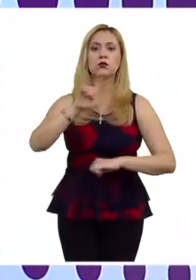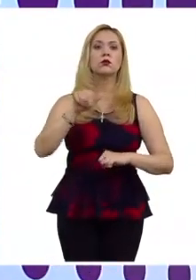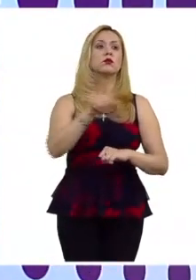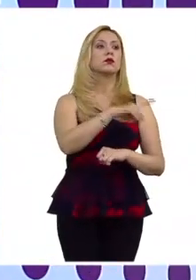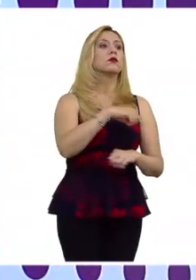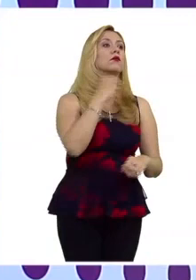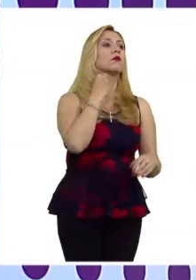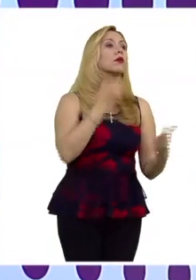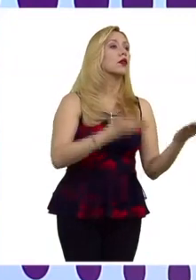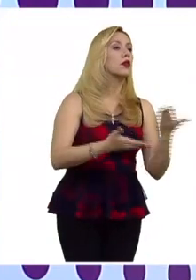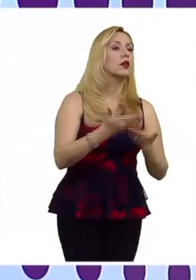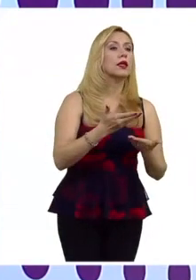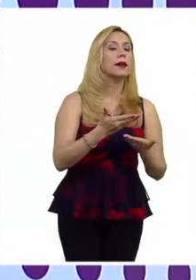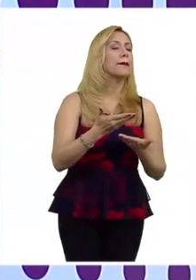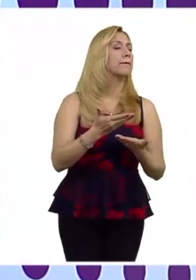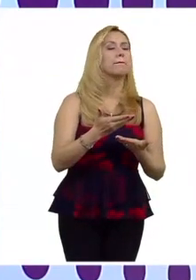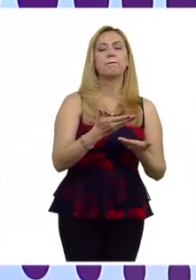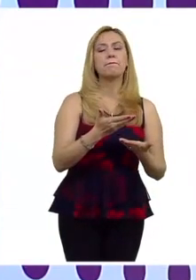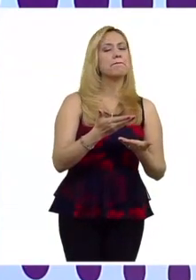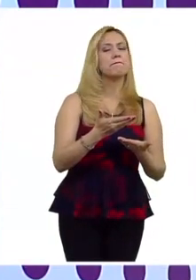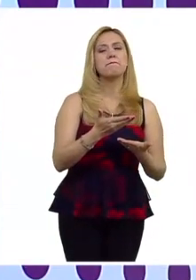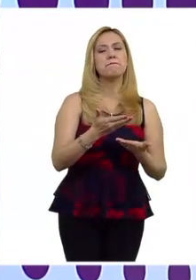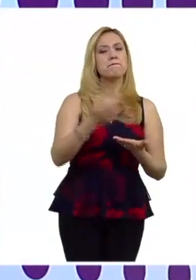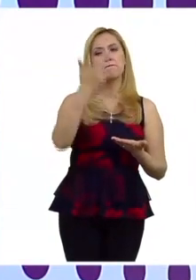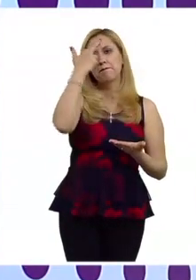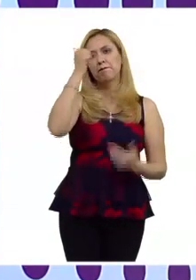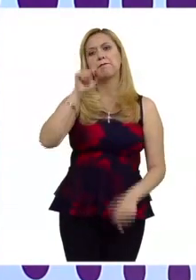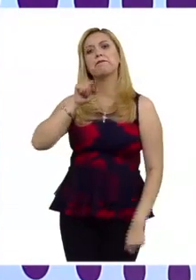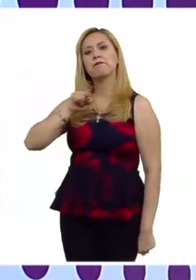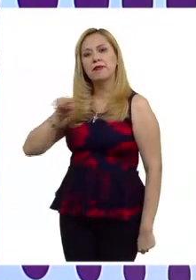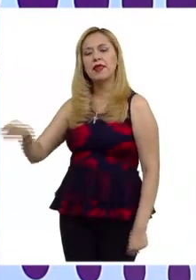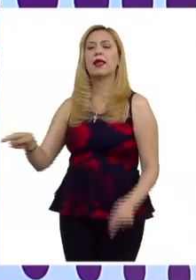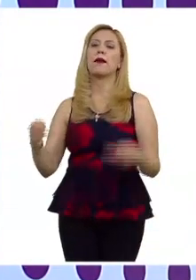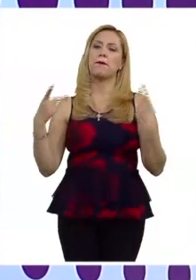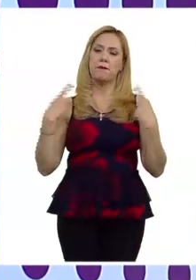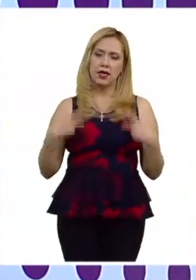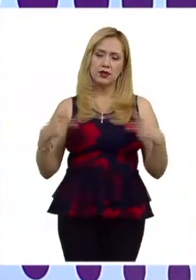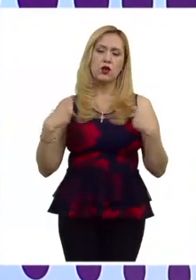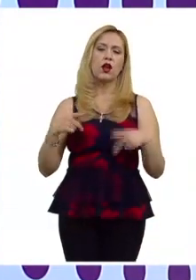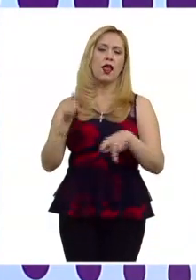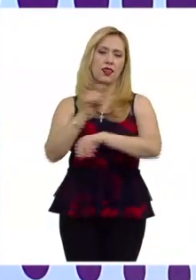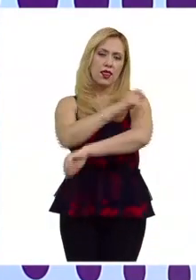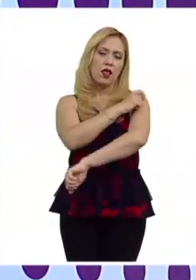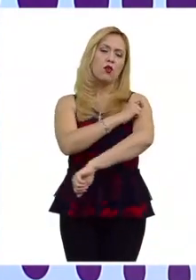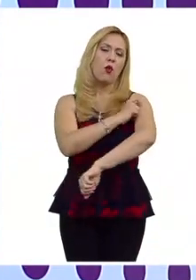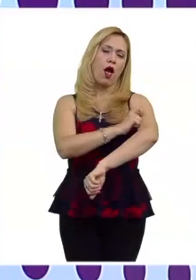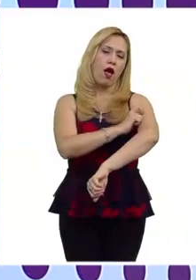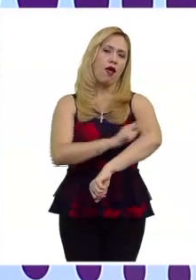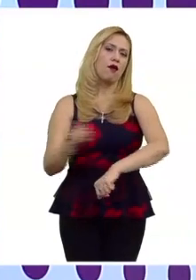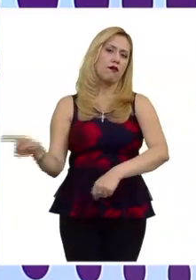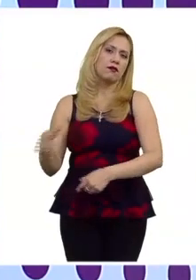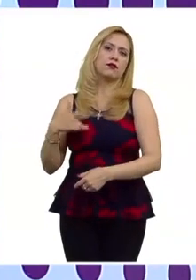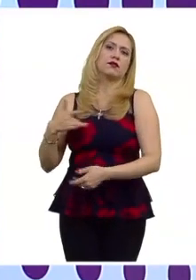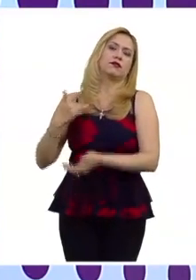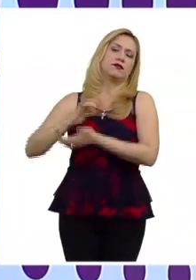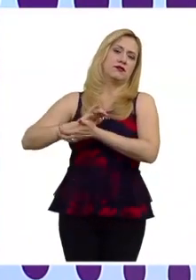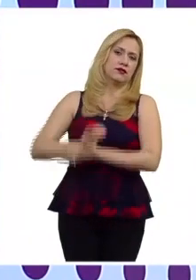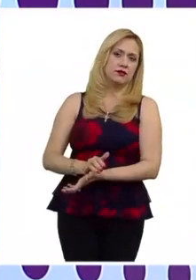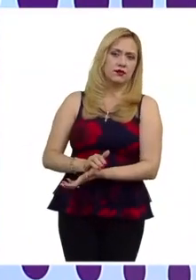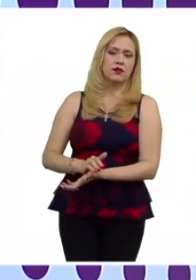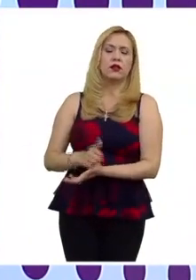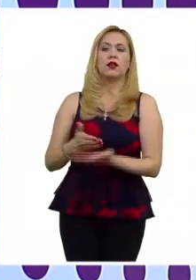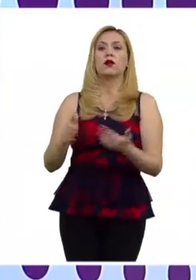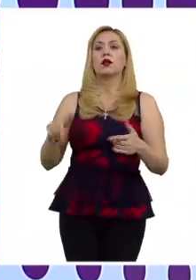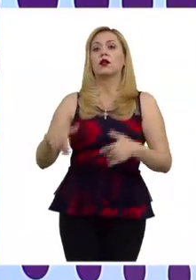dándole la razón nuevamente a la persona del tatuaje que se había sentido discriminado entonces esto lleva a la